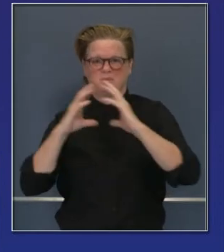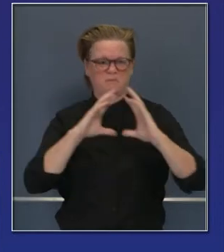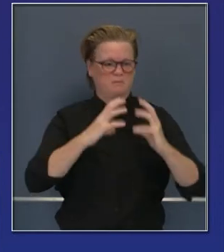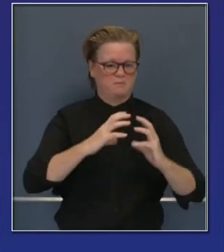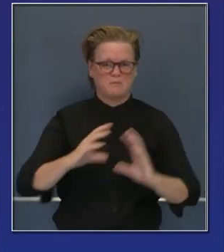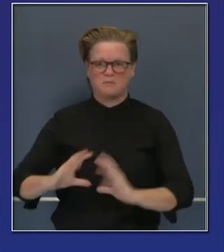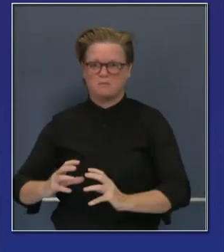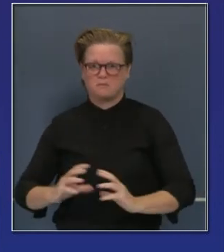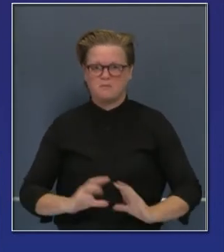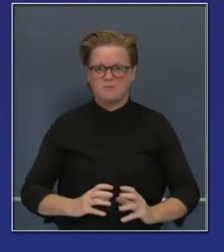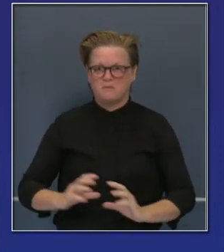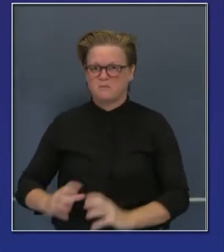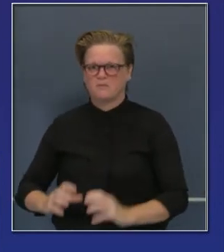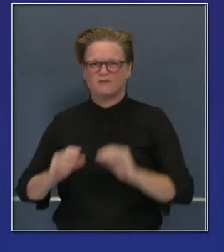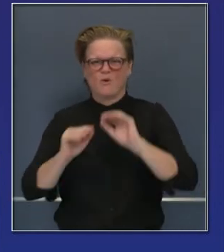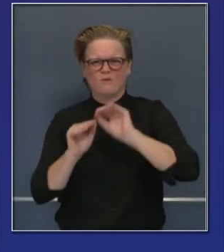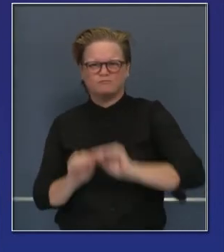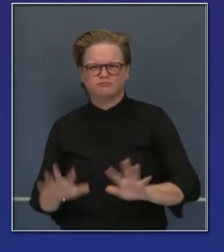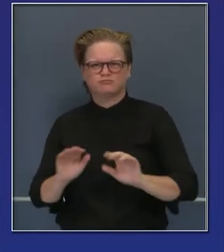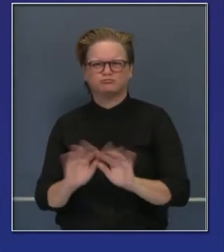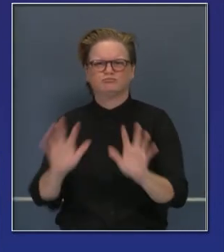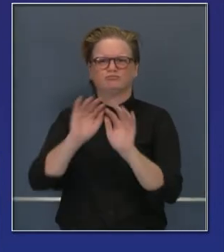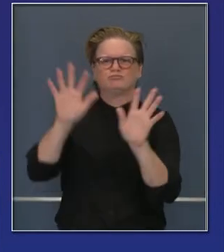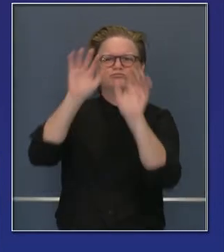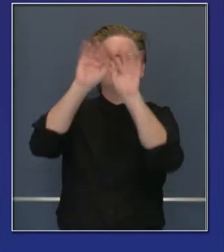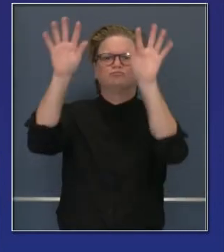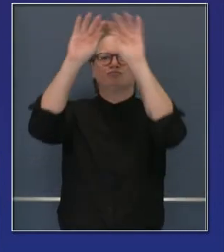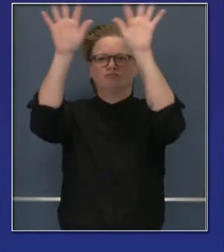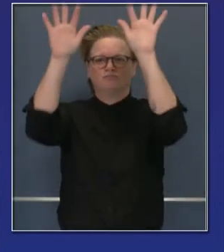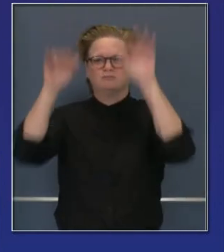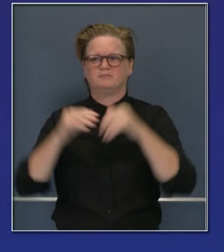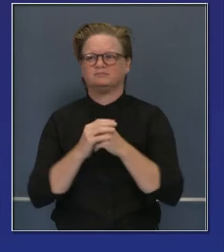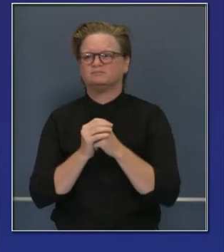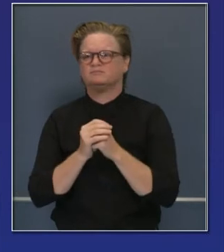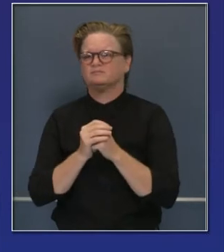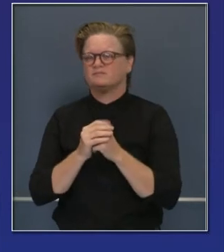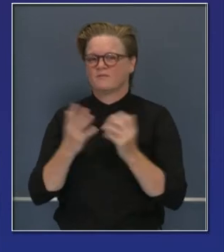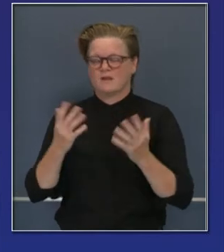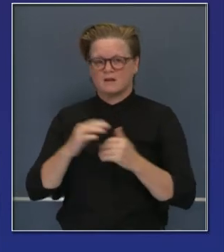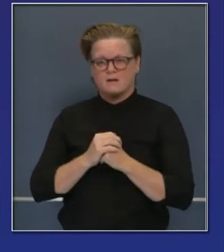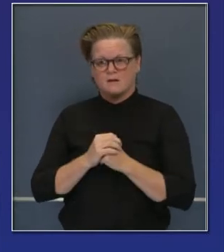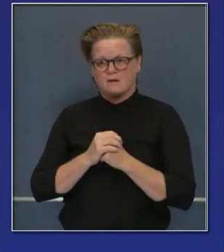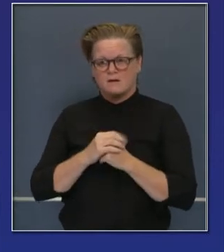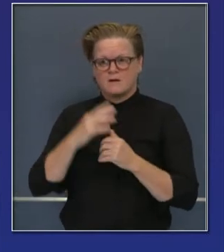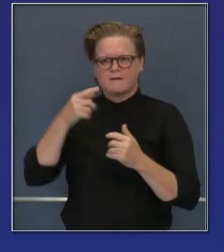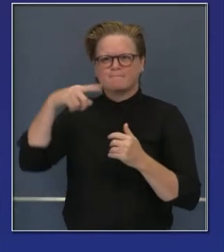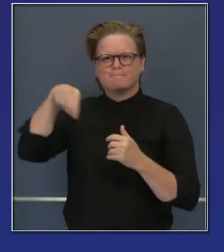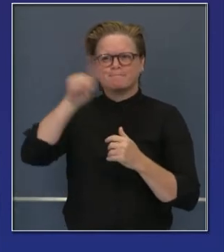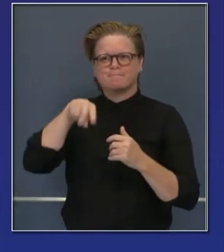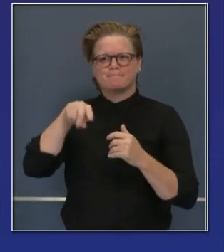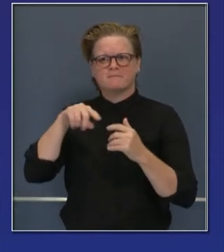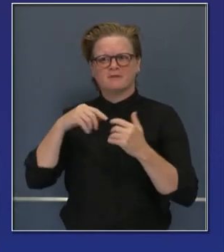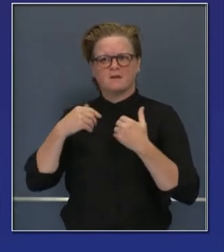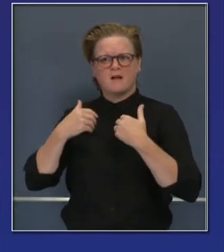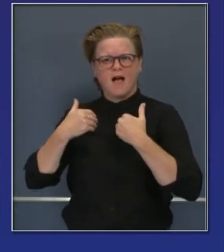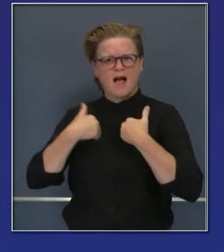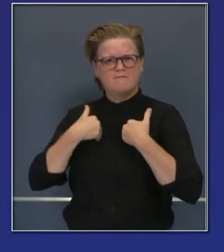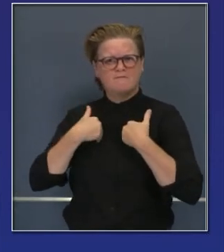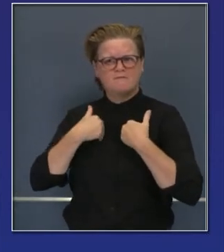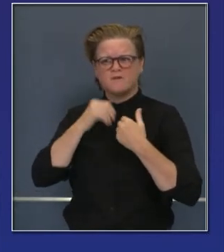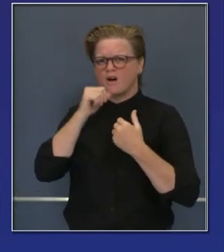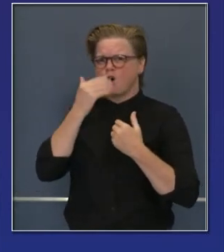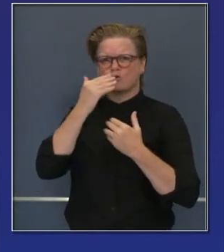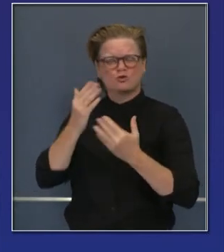es un mayor reto, más difícil a poder distribuir las vacunas. Es donde tenemos que